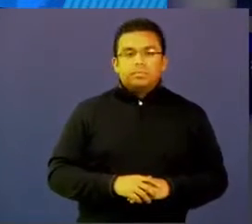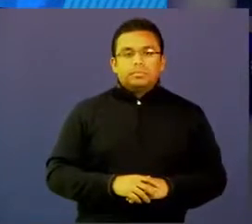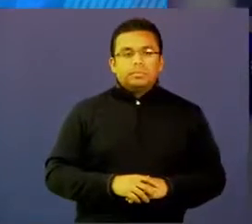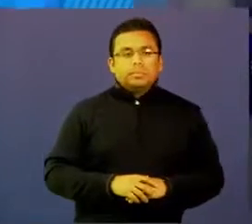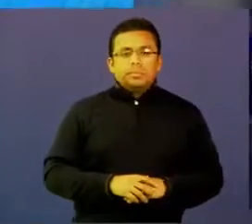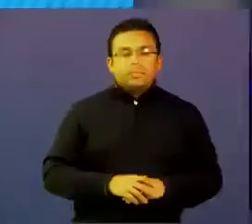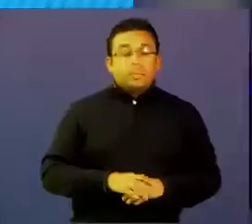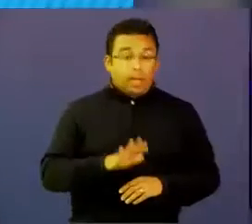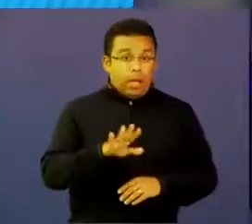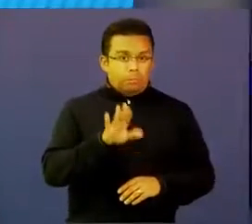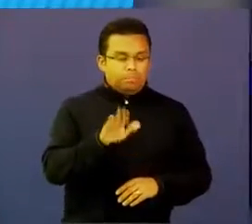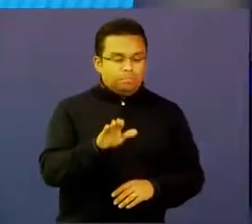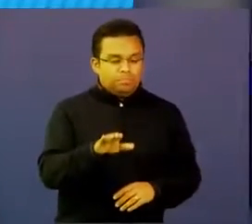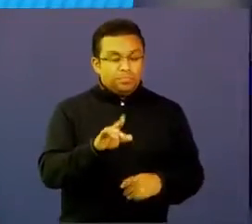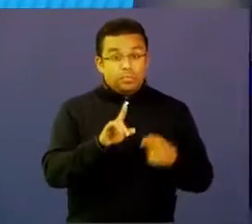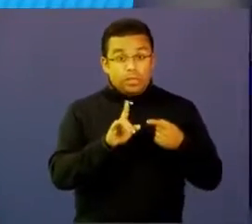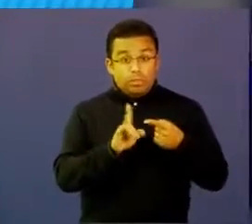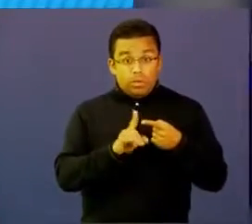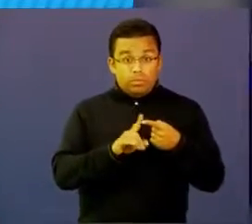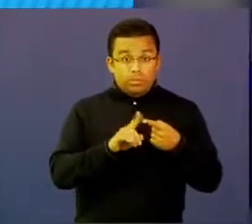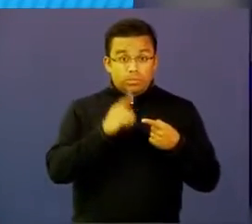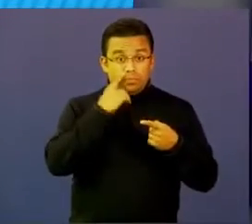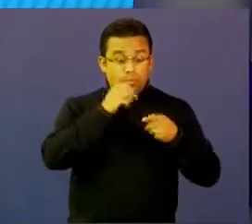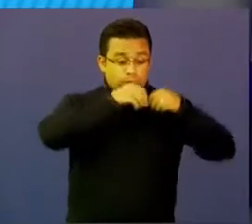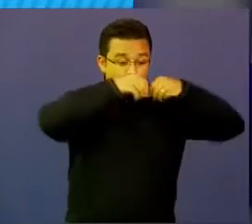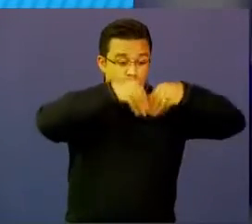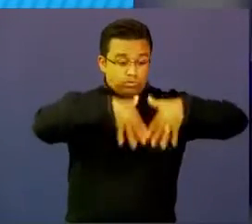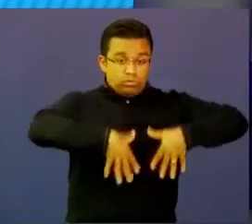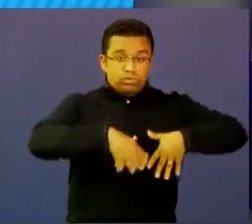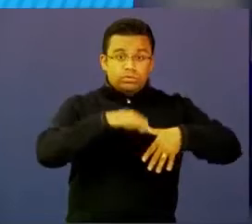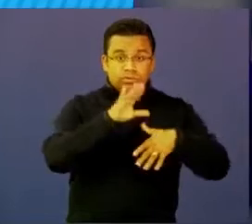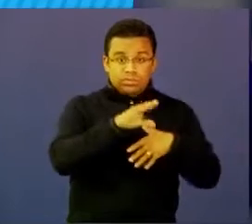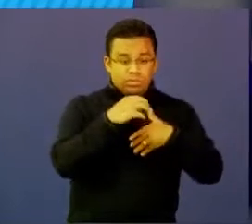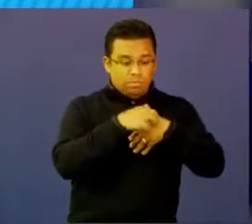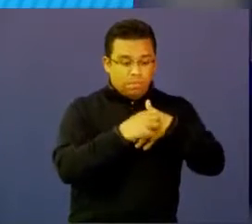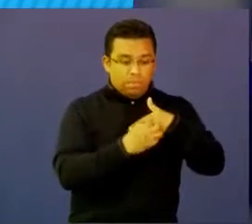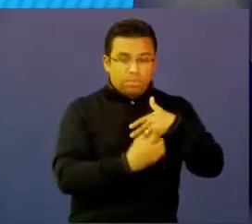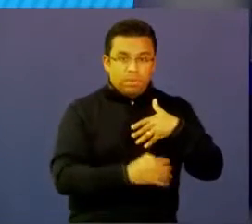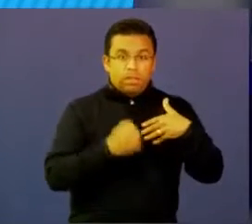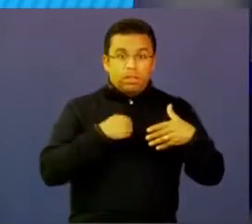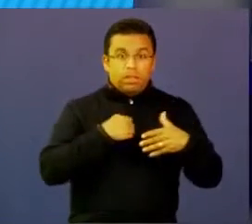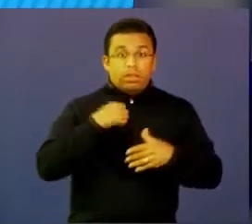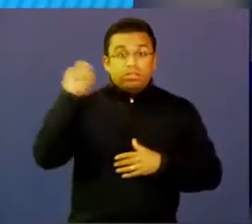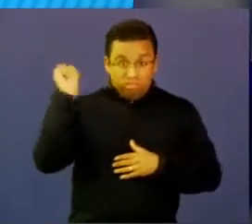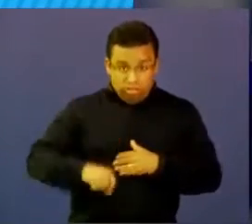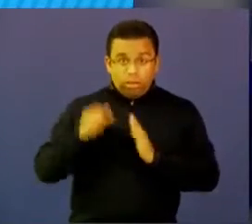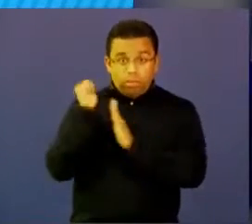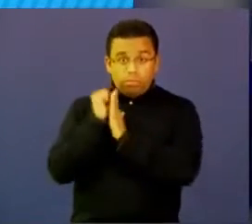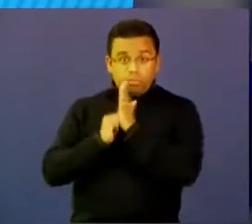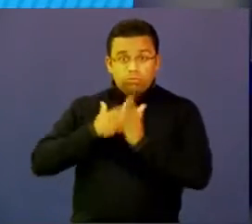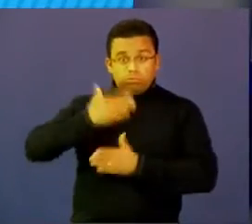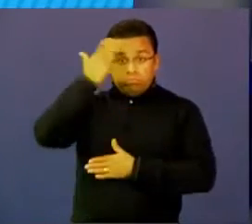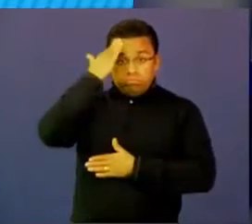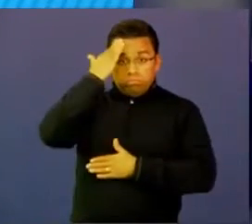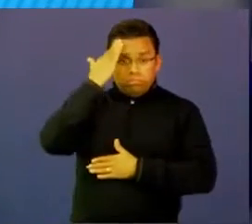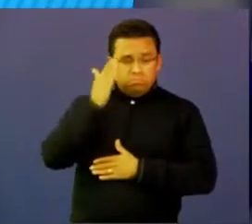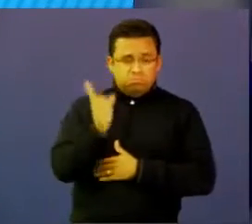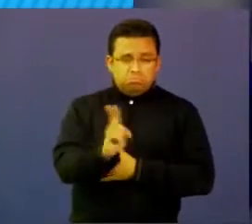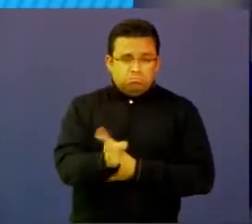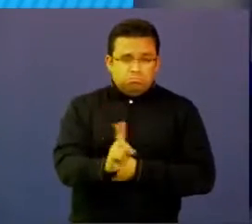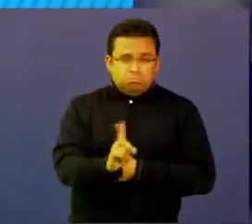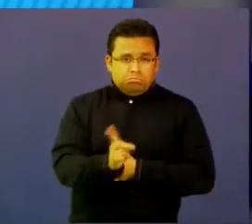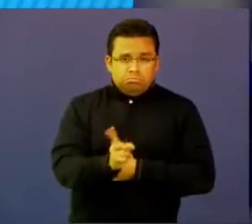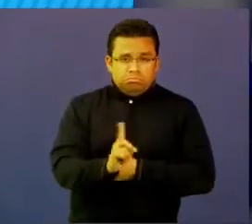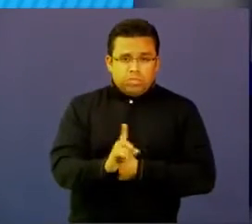primero, el gamificar, uno para gamificar no tiene que saber programar, si echa